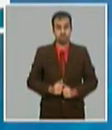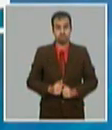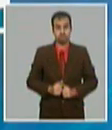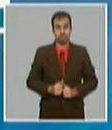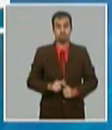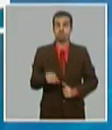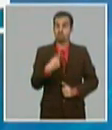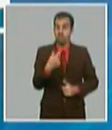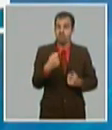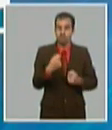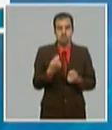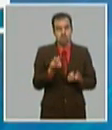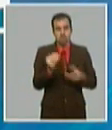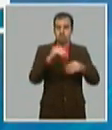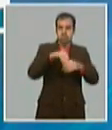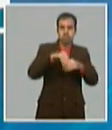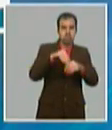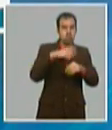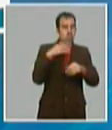buscárselo